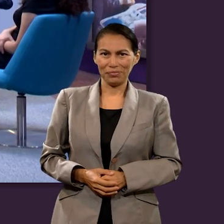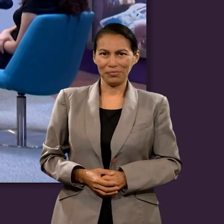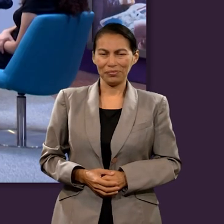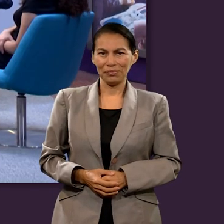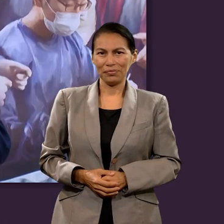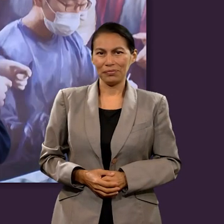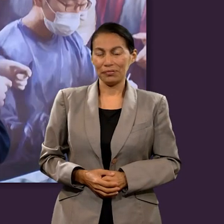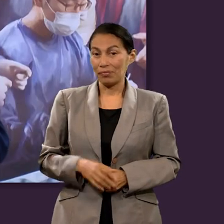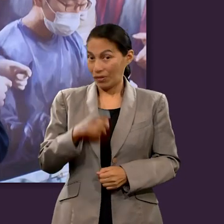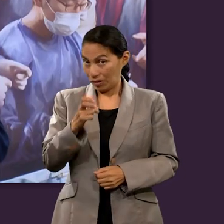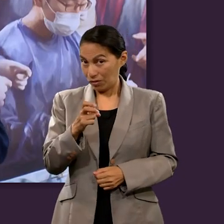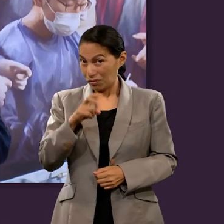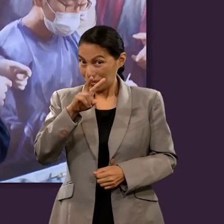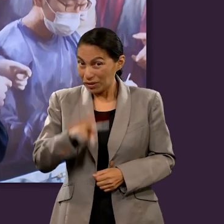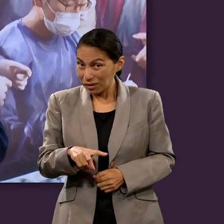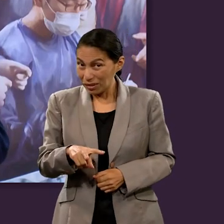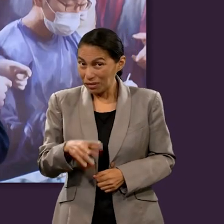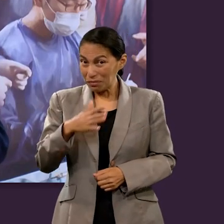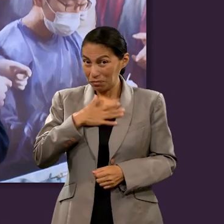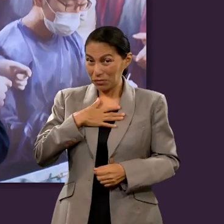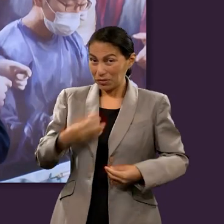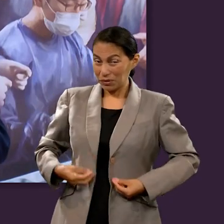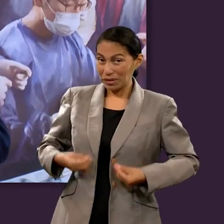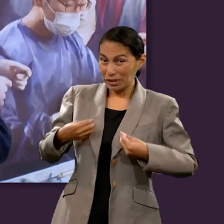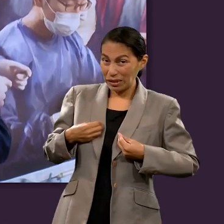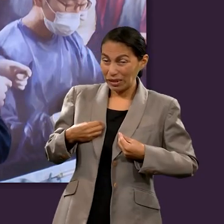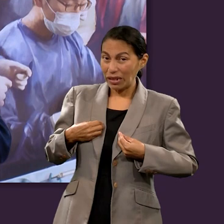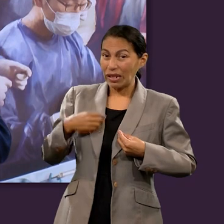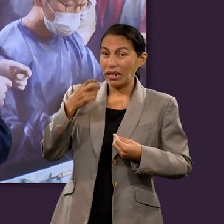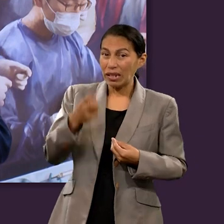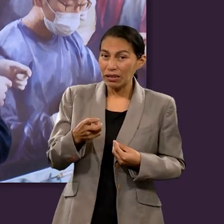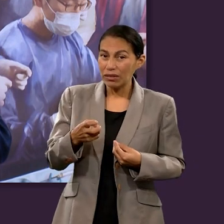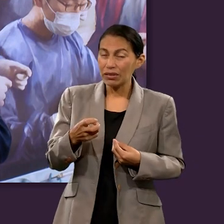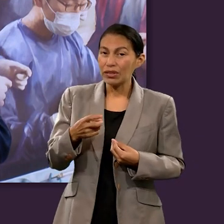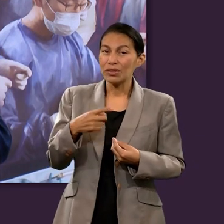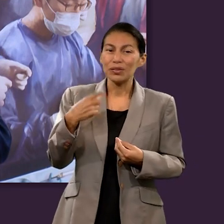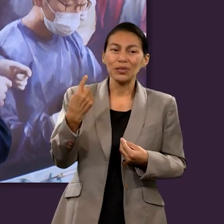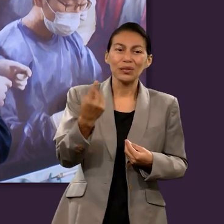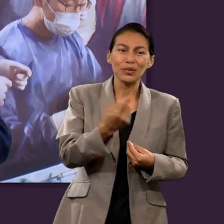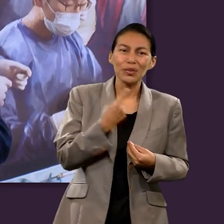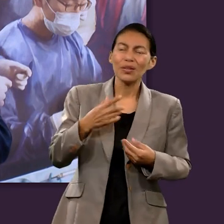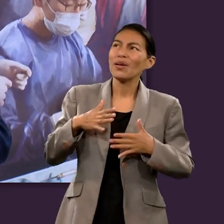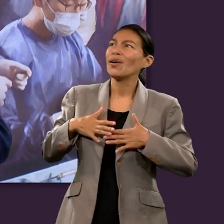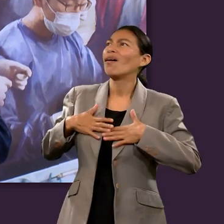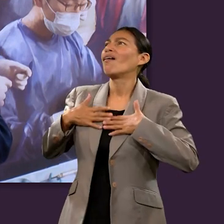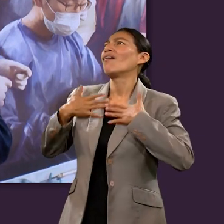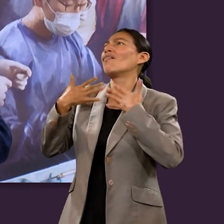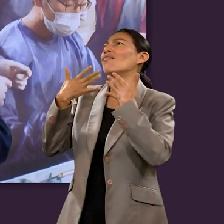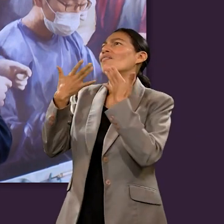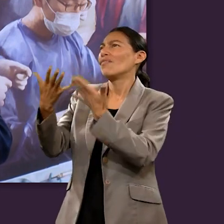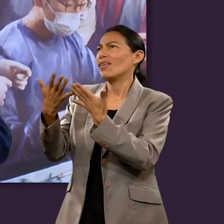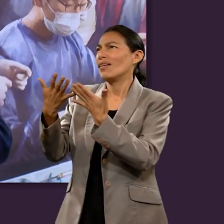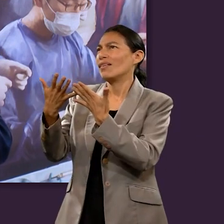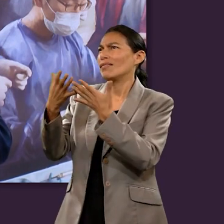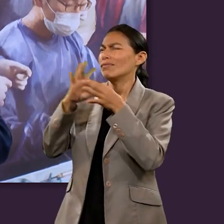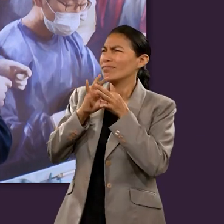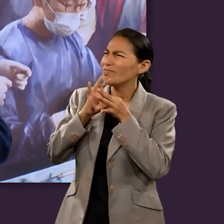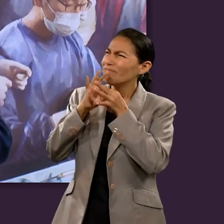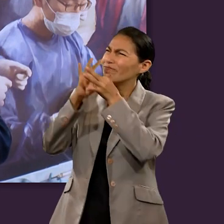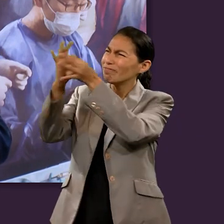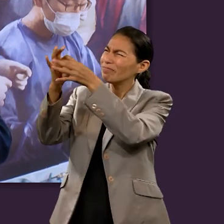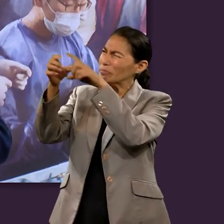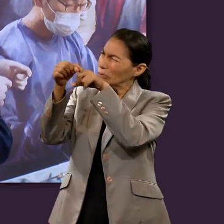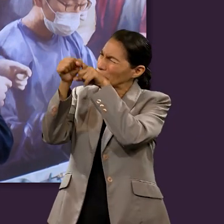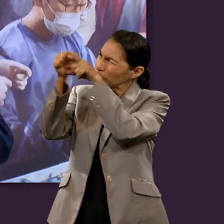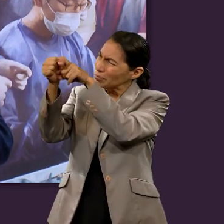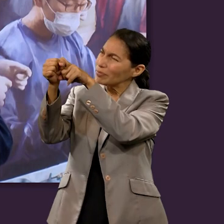en Cristo y el morir es ganancia cuando cuando sea esto realidad en nuestras vidas va a ser